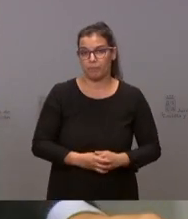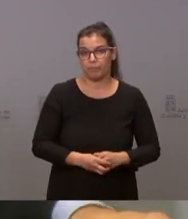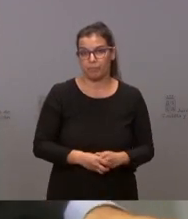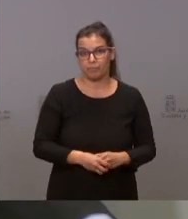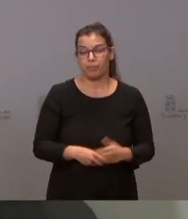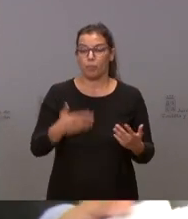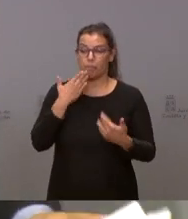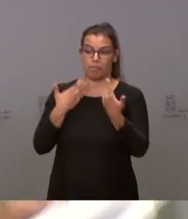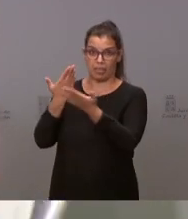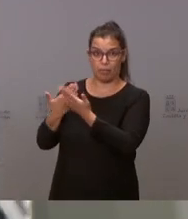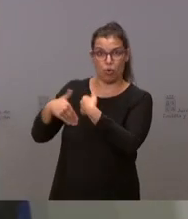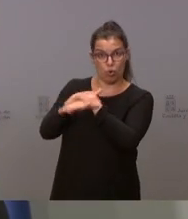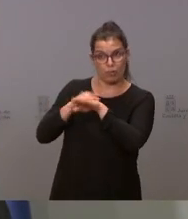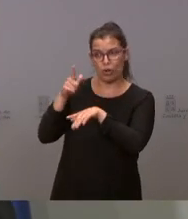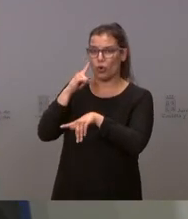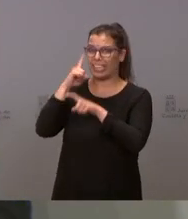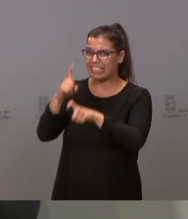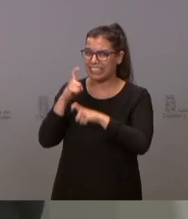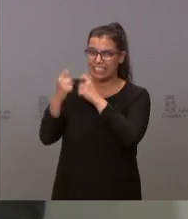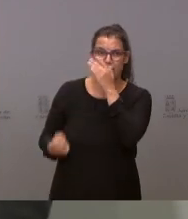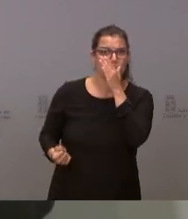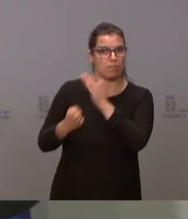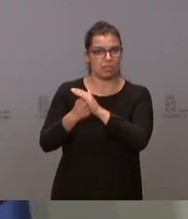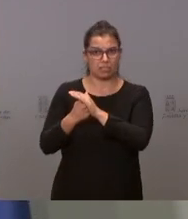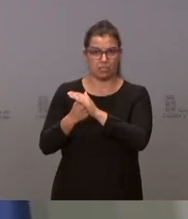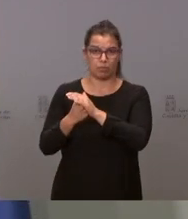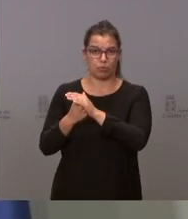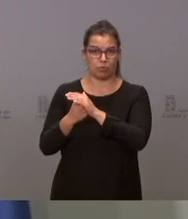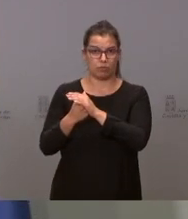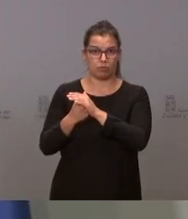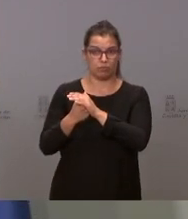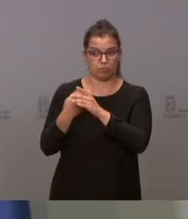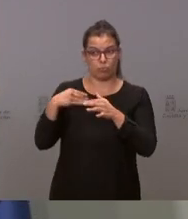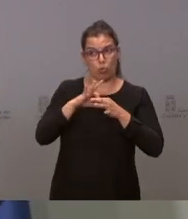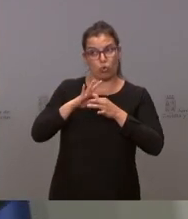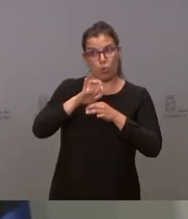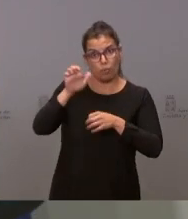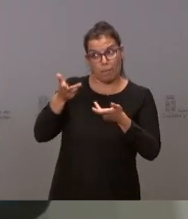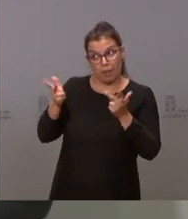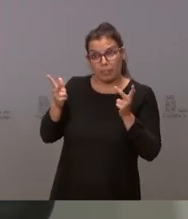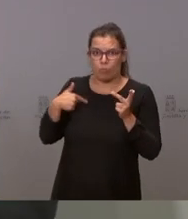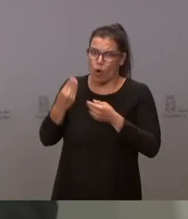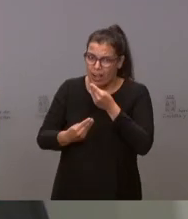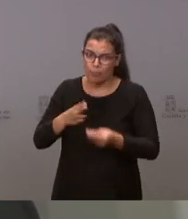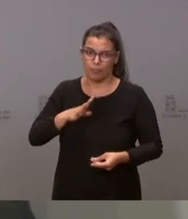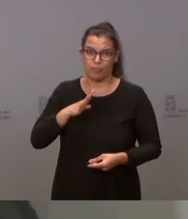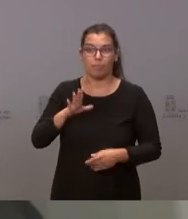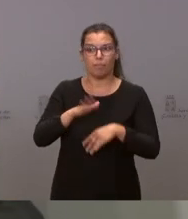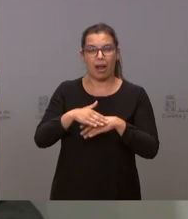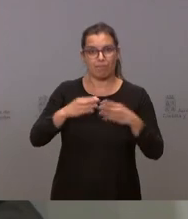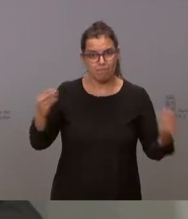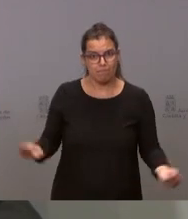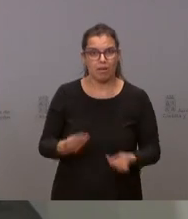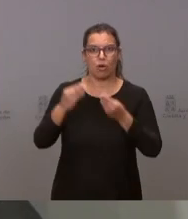que le pedimos al Gobierno es que haga lo posible, lo posible dentro de lo que la Unión Europea permite, para mejorar